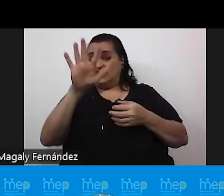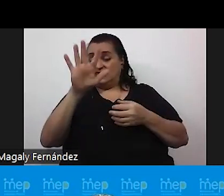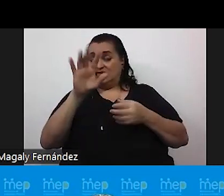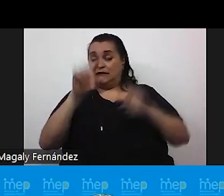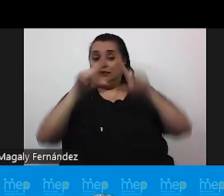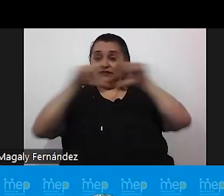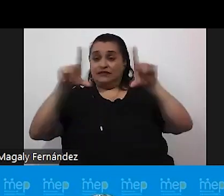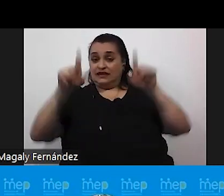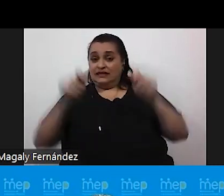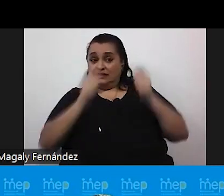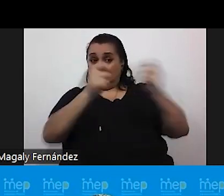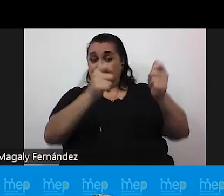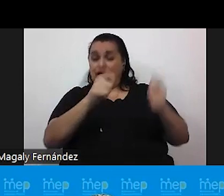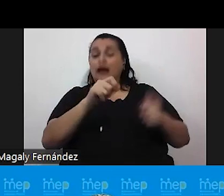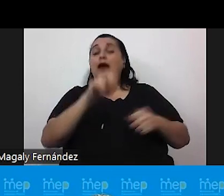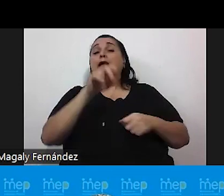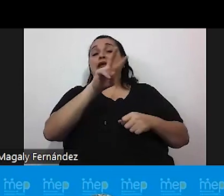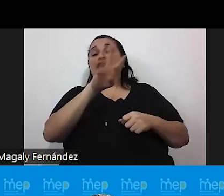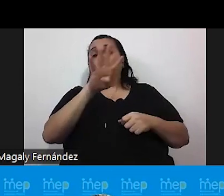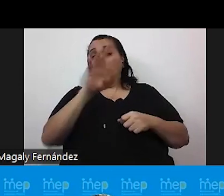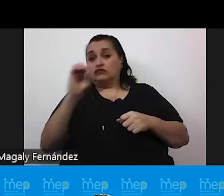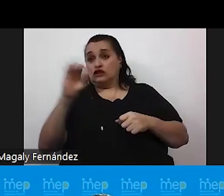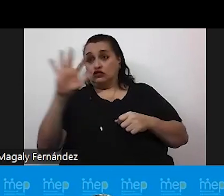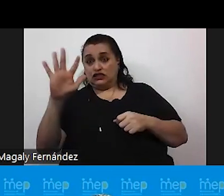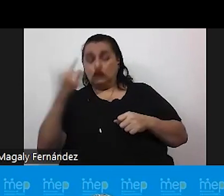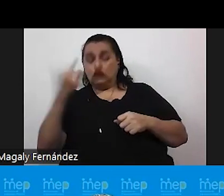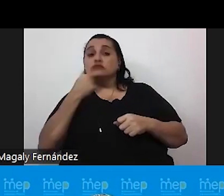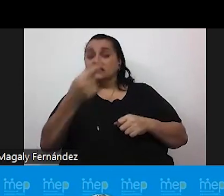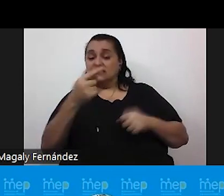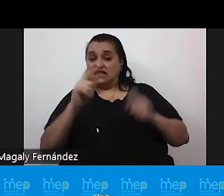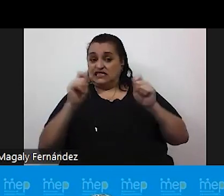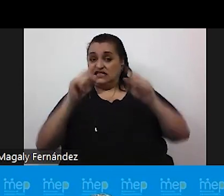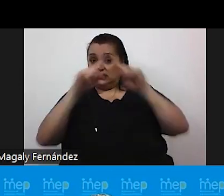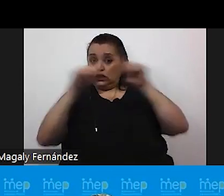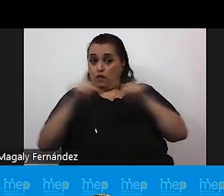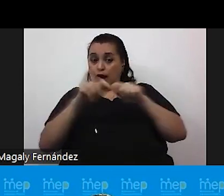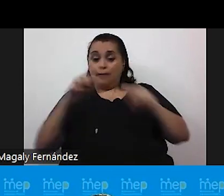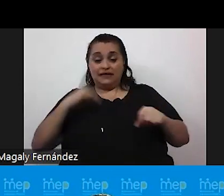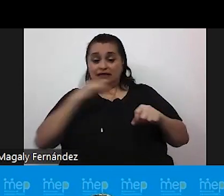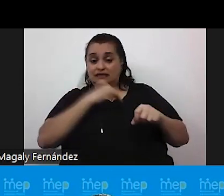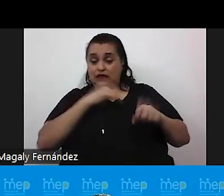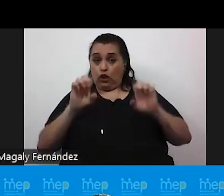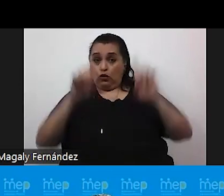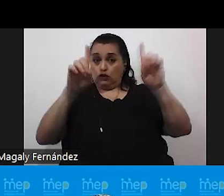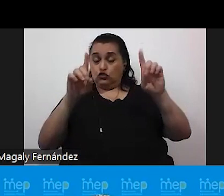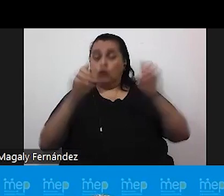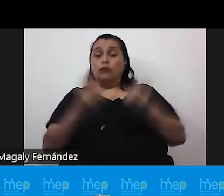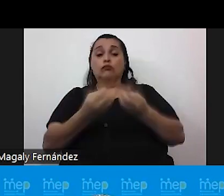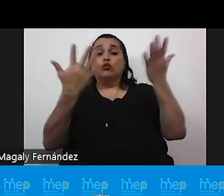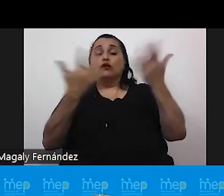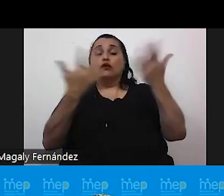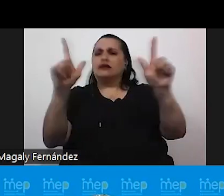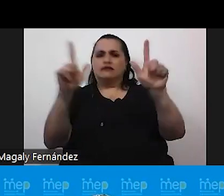024 05 en el cual se indicó que el ministerio de educación pública es un espacio libre de